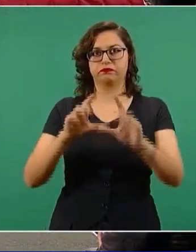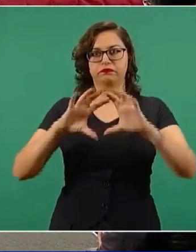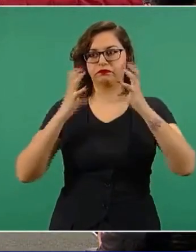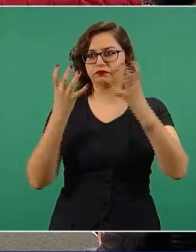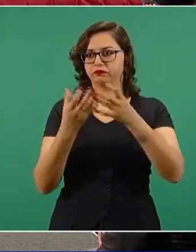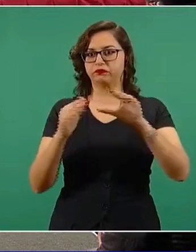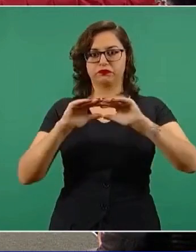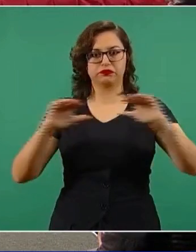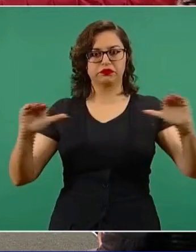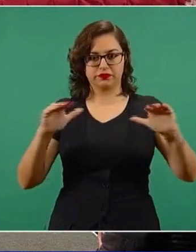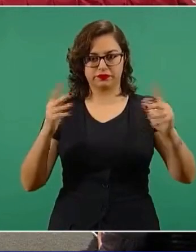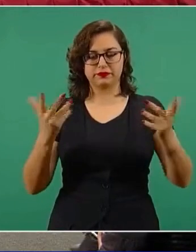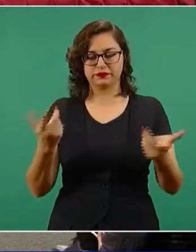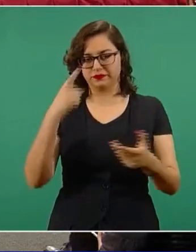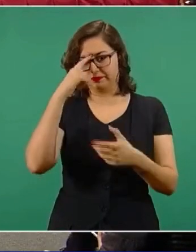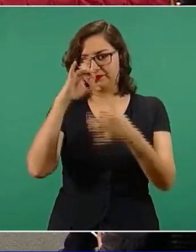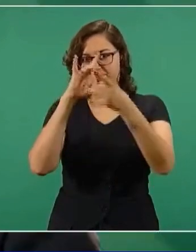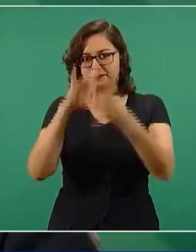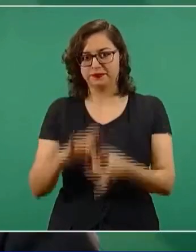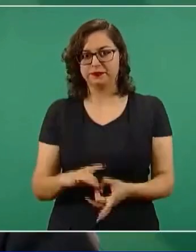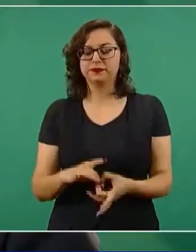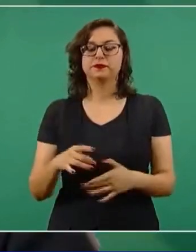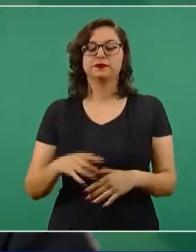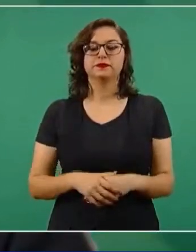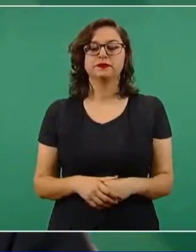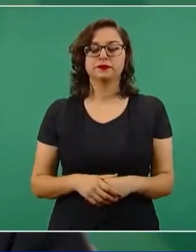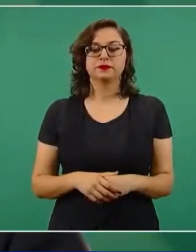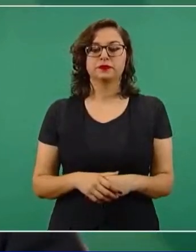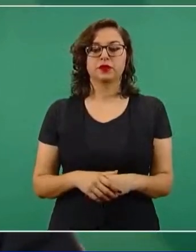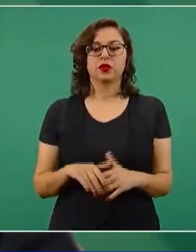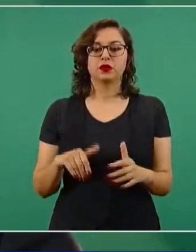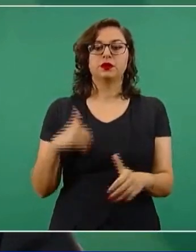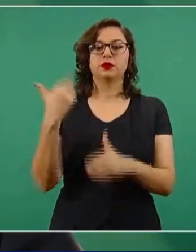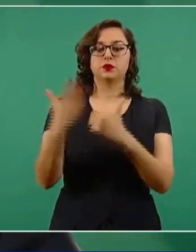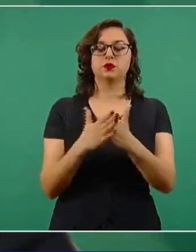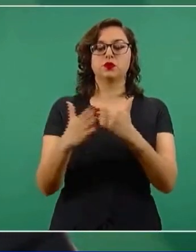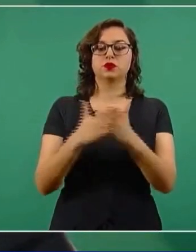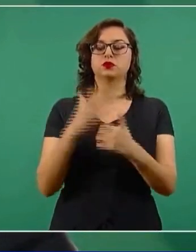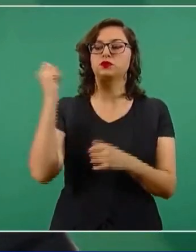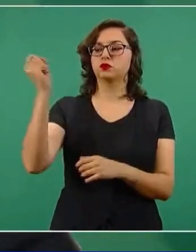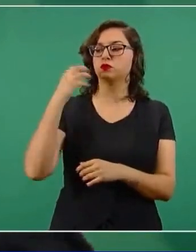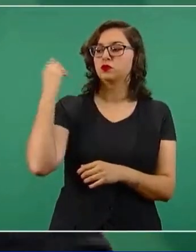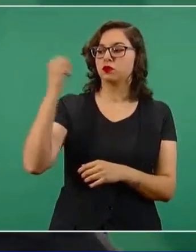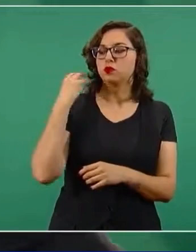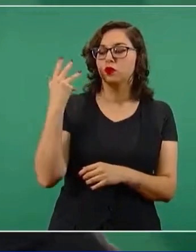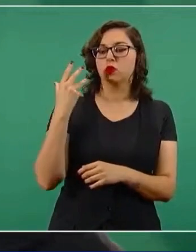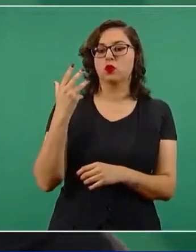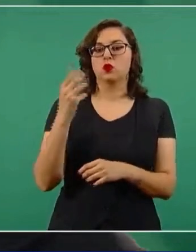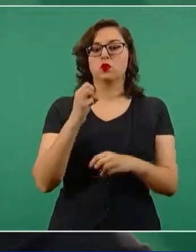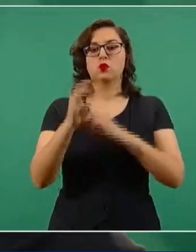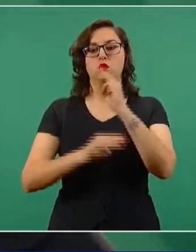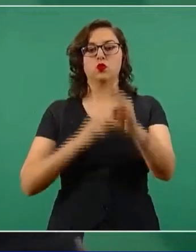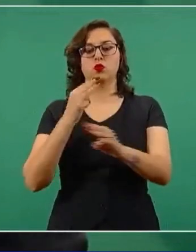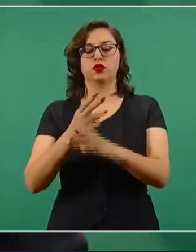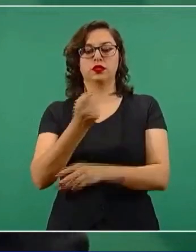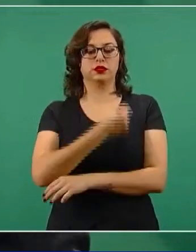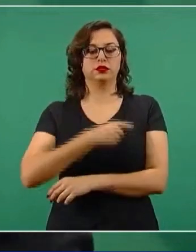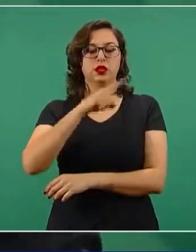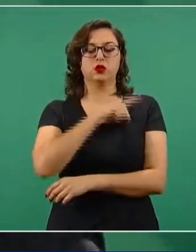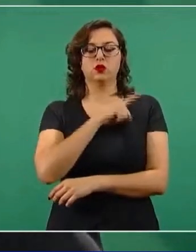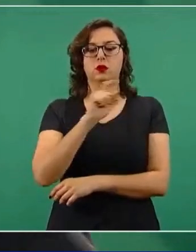planteamiento el presidente directamente lo va a hacer en la Cumbre Mundial de Salud de G20, que va a tener lugar el día 21 de mayo,